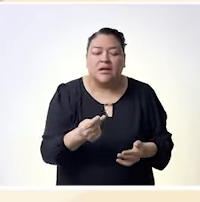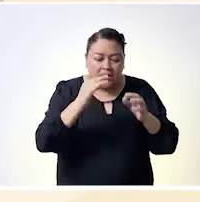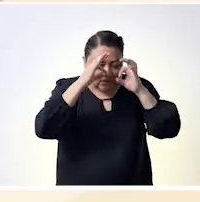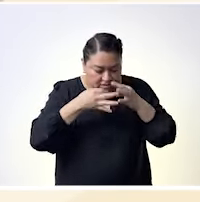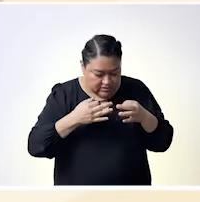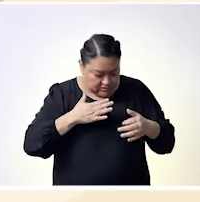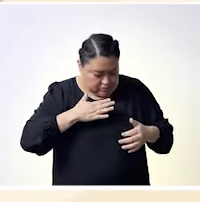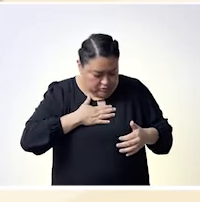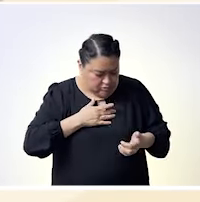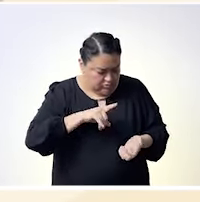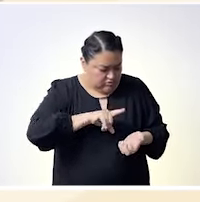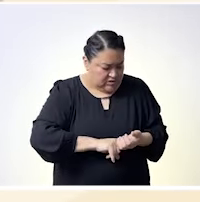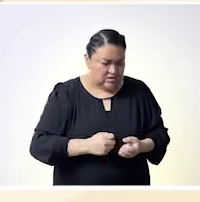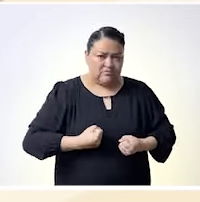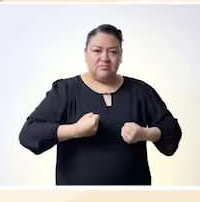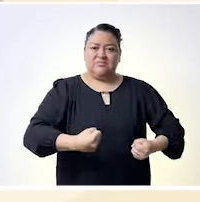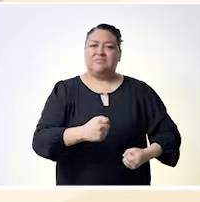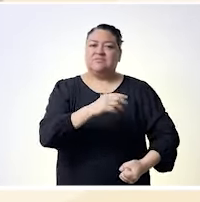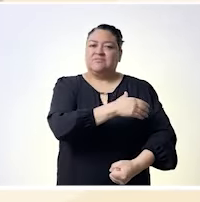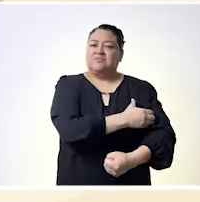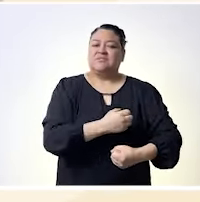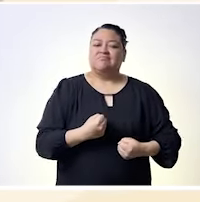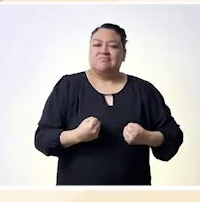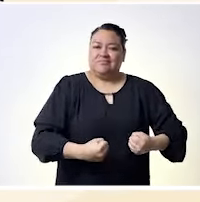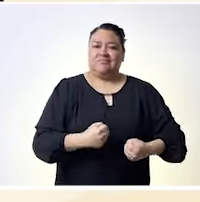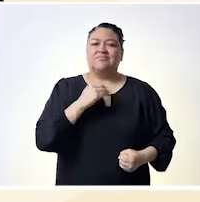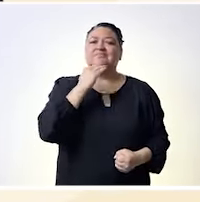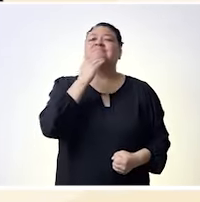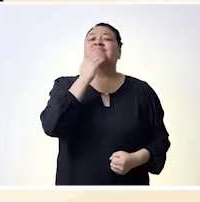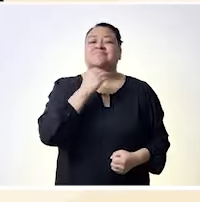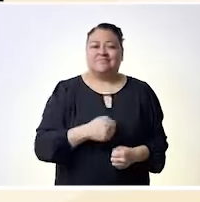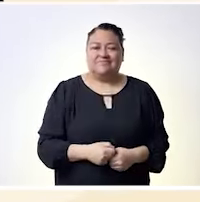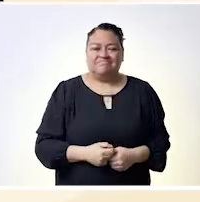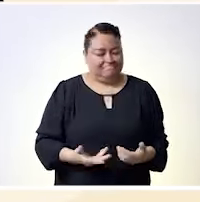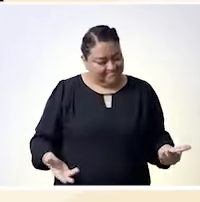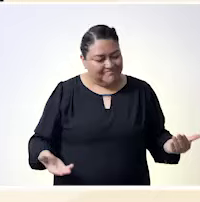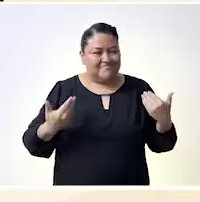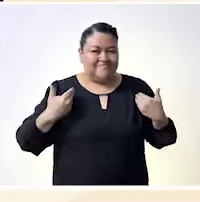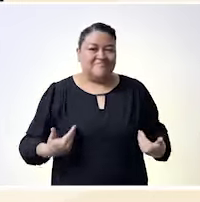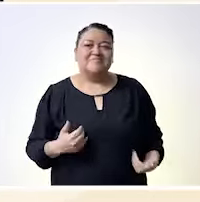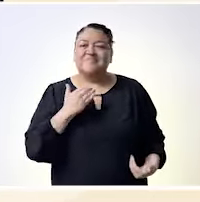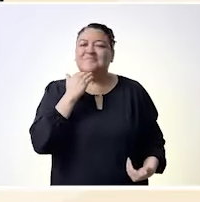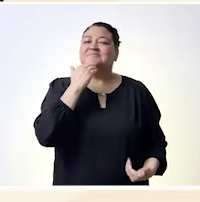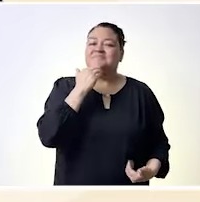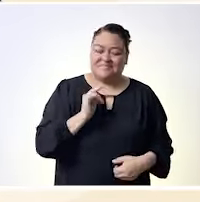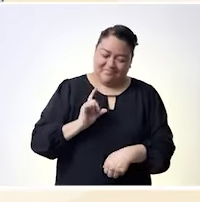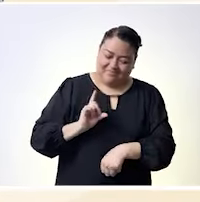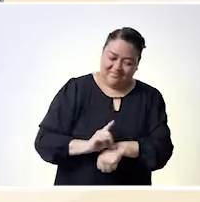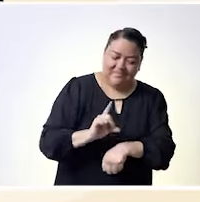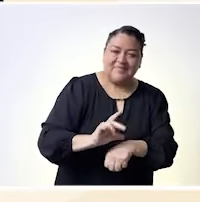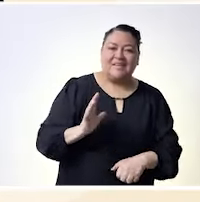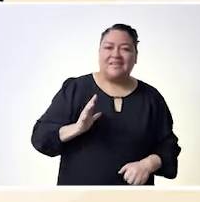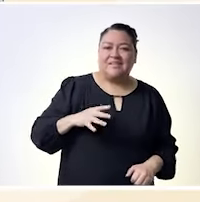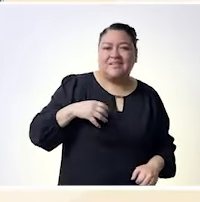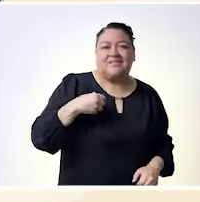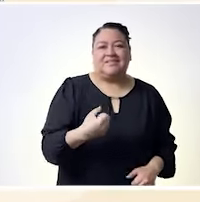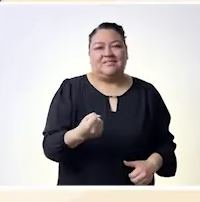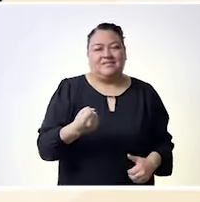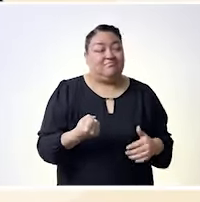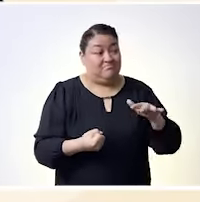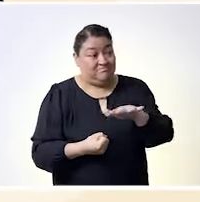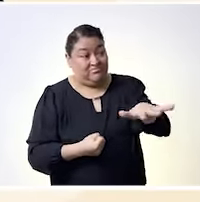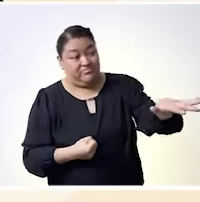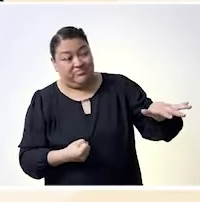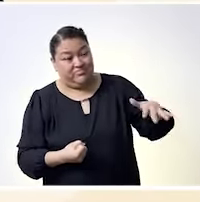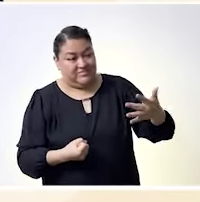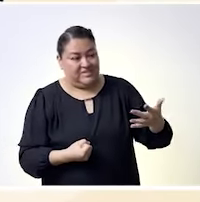que hablar de igualdad de género es como pues algo está pasando ¿no Ramón? o sea ¿por qué? ¿por qué necesitamos hablar? ¿por qué